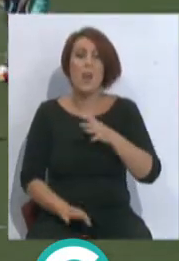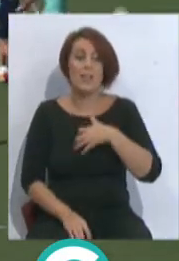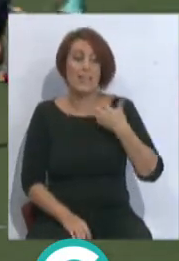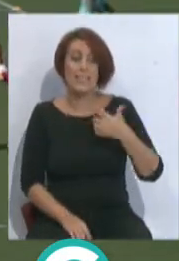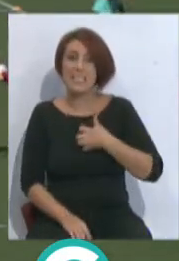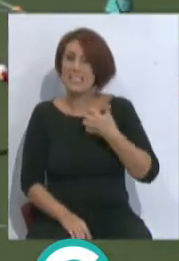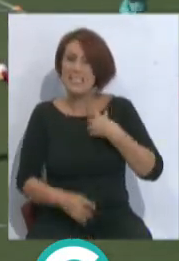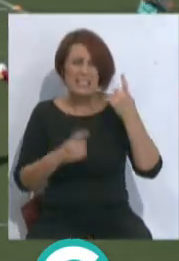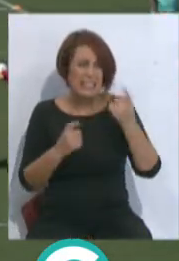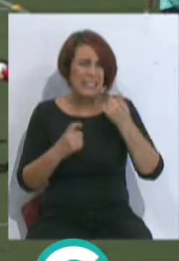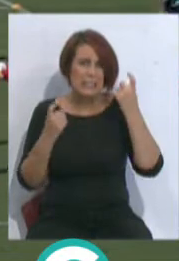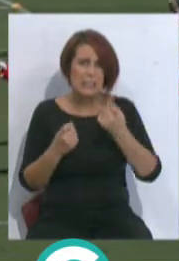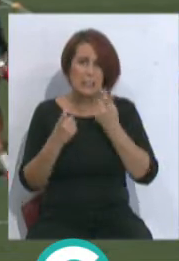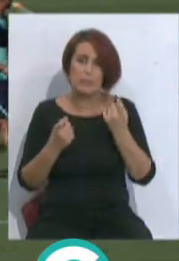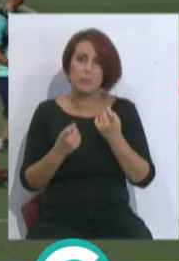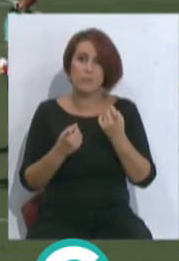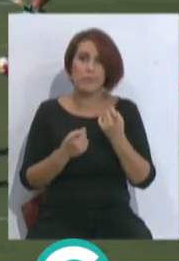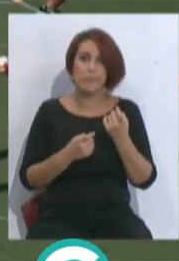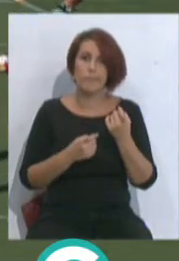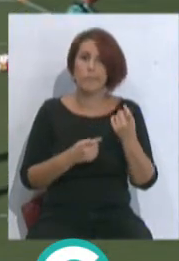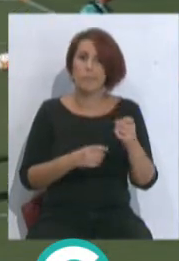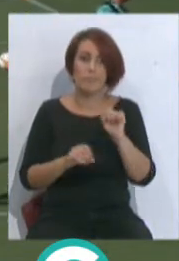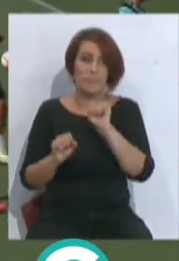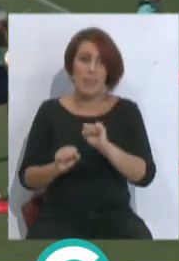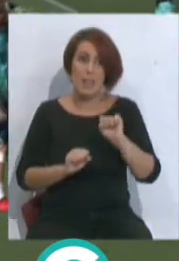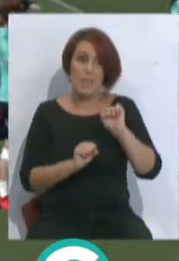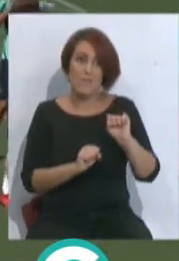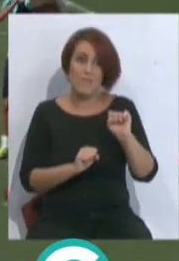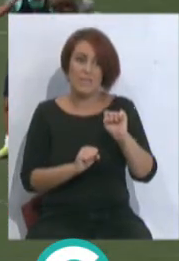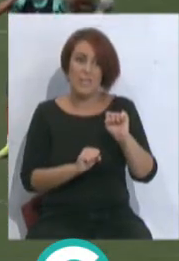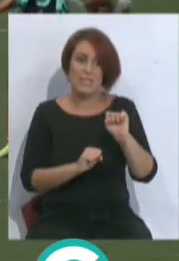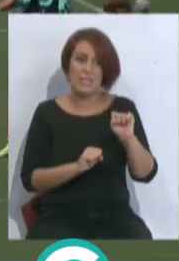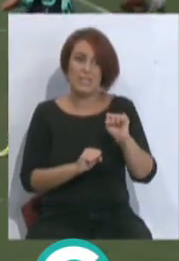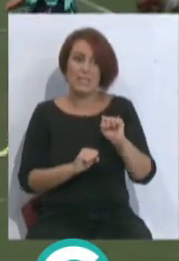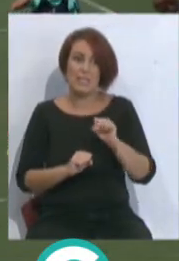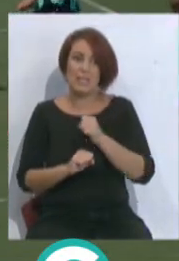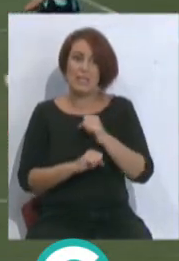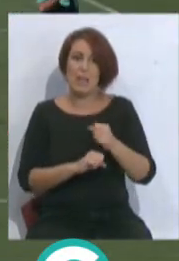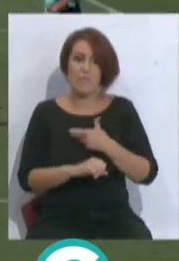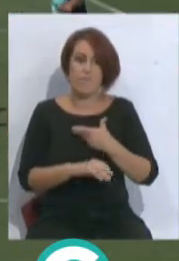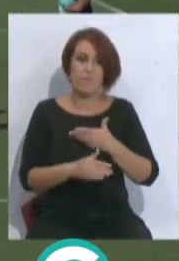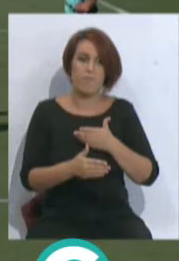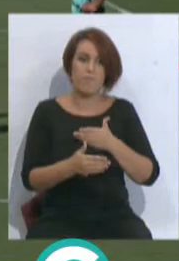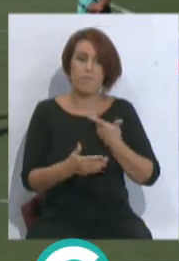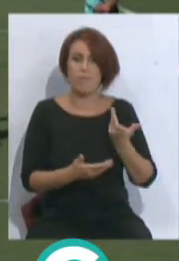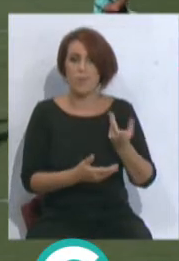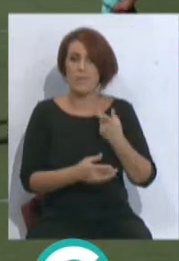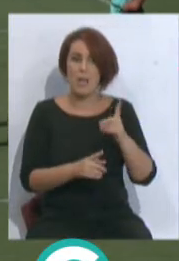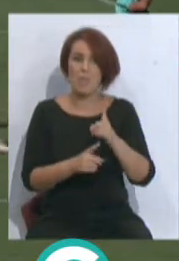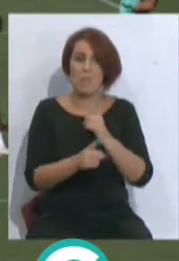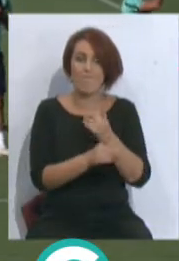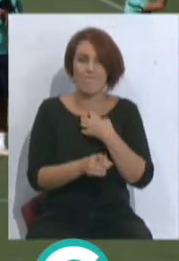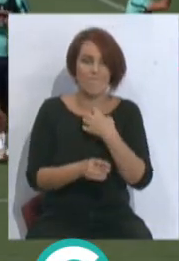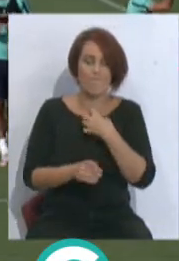puso toda la carne en el asador y no fue capaz de vulnerar la defensa paraguaya. Lo que pasa es que Arzamendia vino Hugo con la vitola de ser el